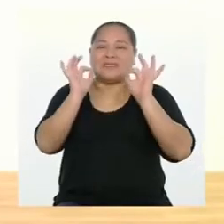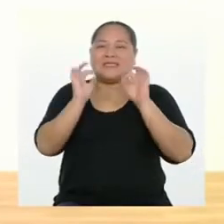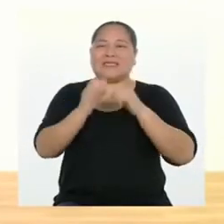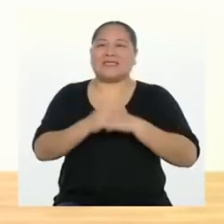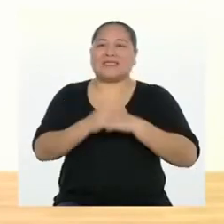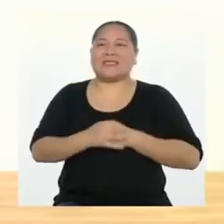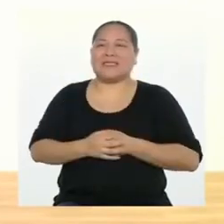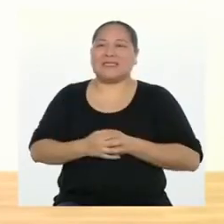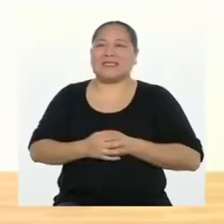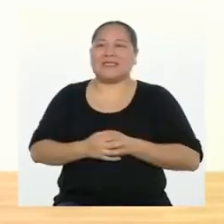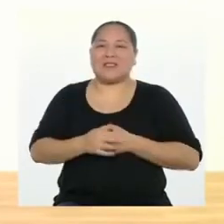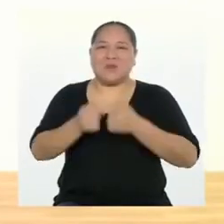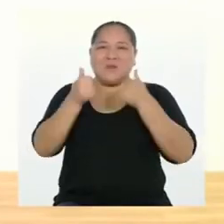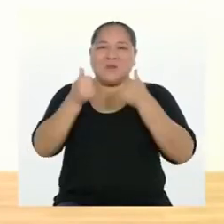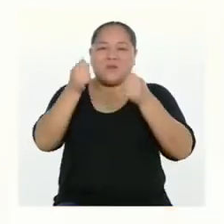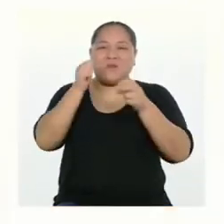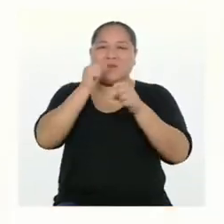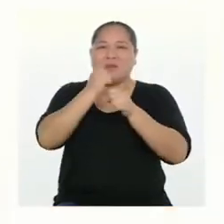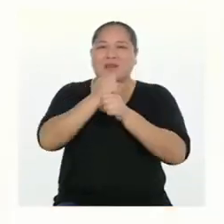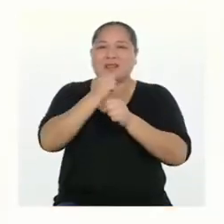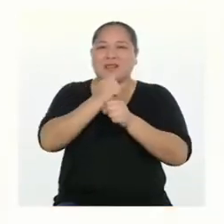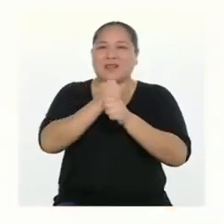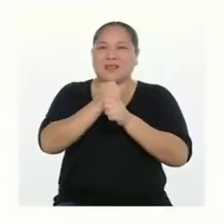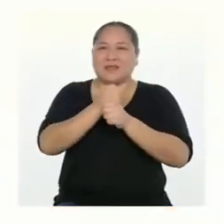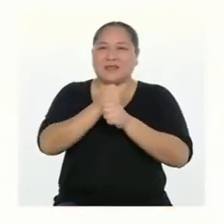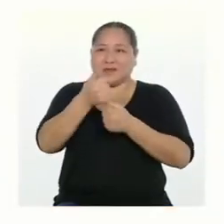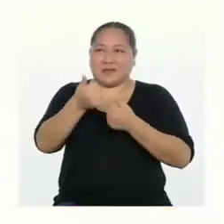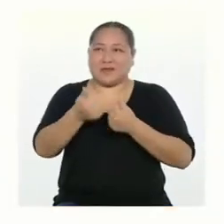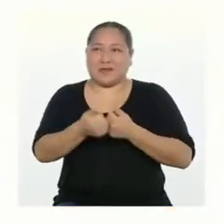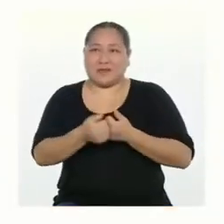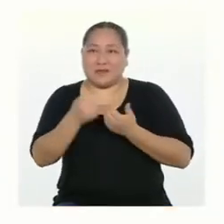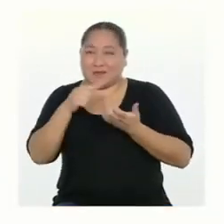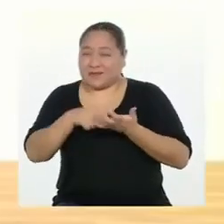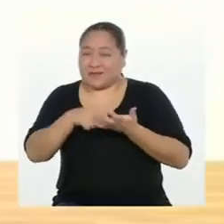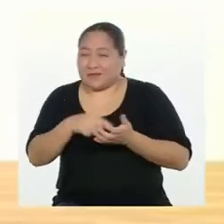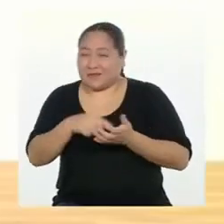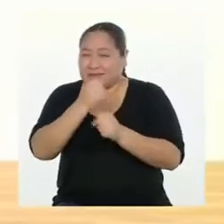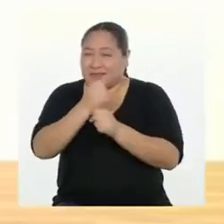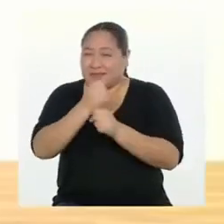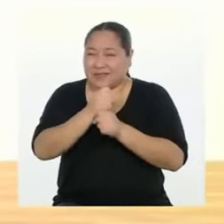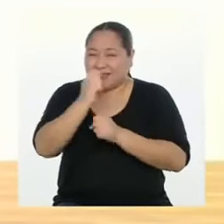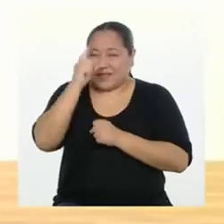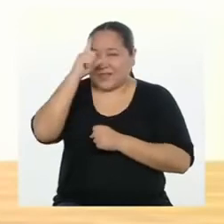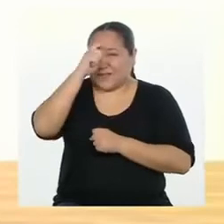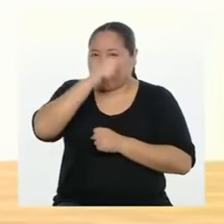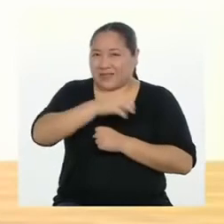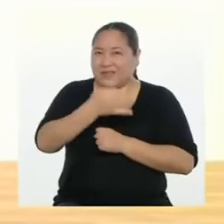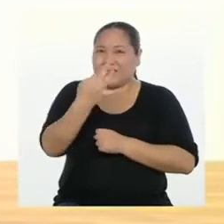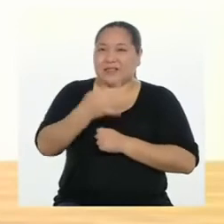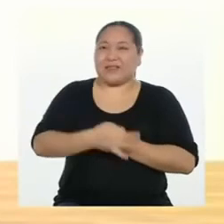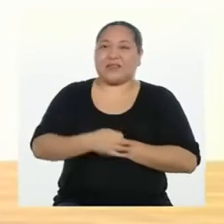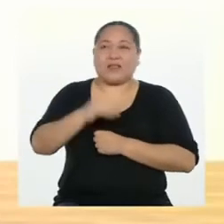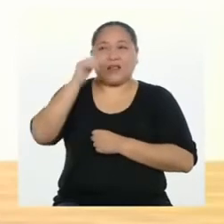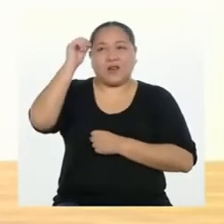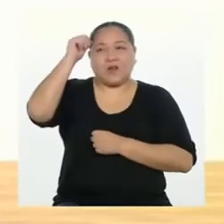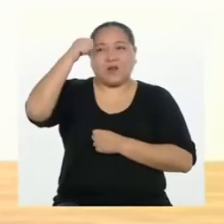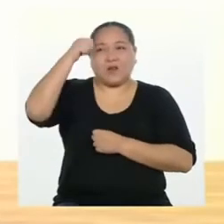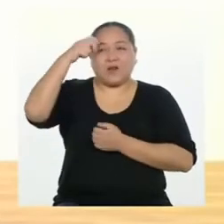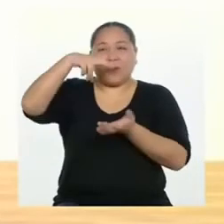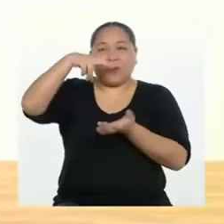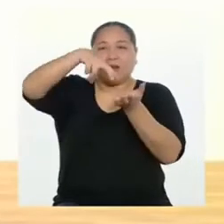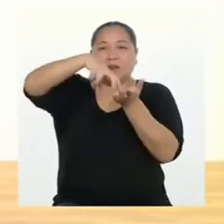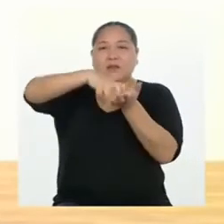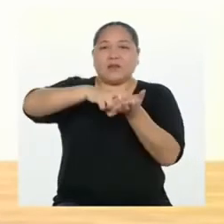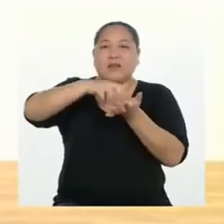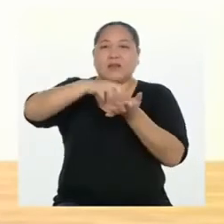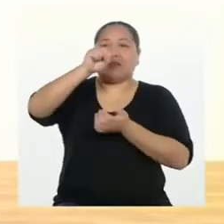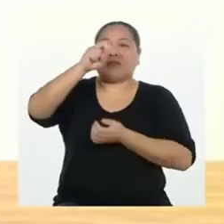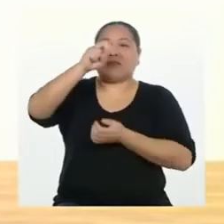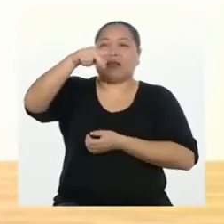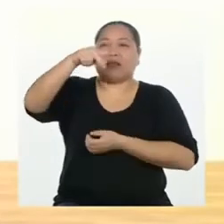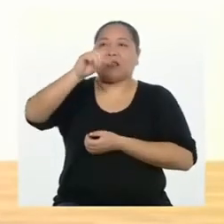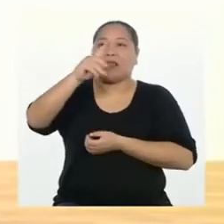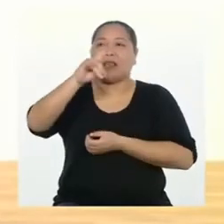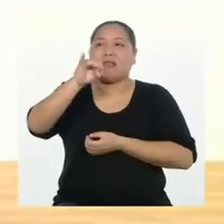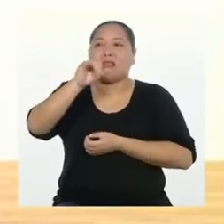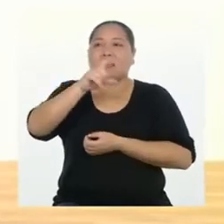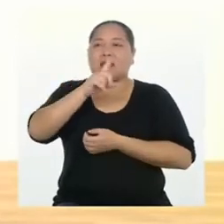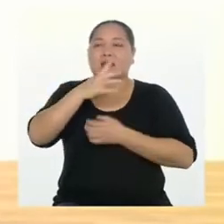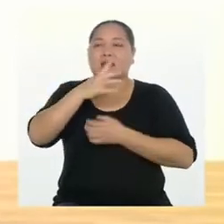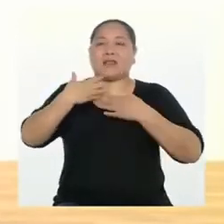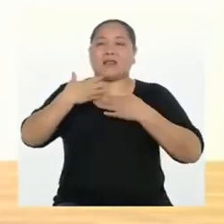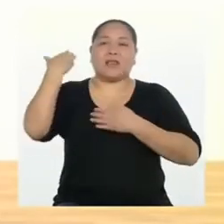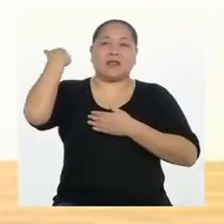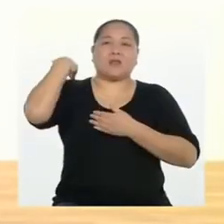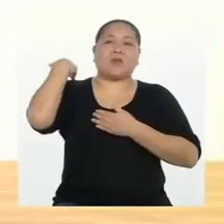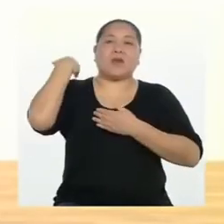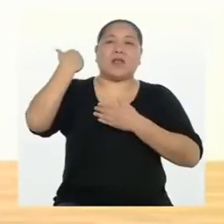Eso es. Muy buen trabajo. ¿Qué tal? Así exigente, ¿verdad? Recuerda que para las sentadillas es muy importante mantener tu espalda